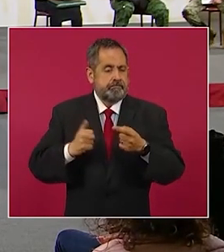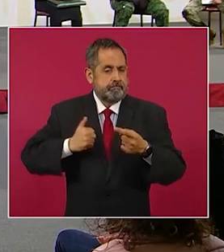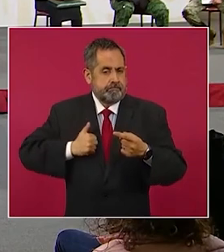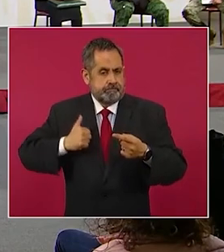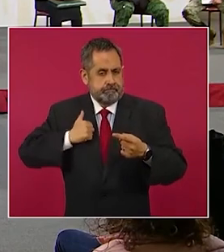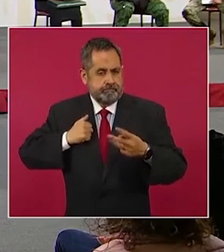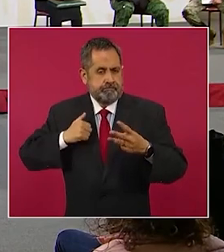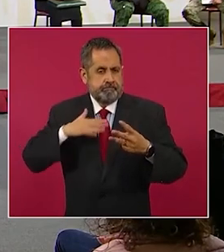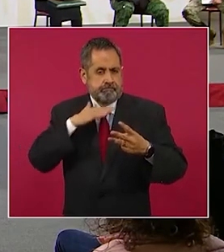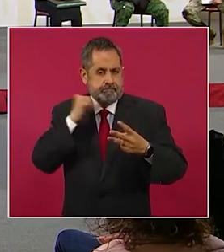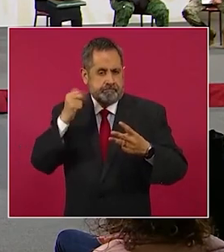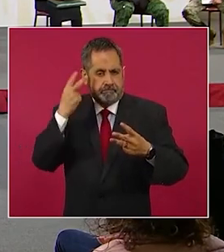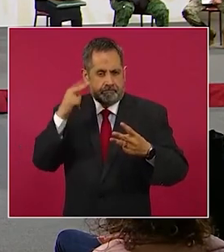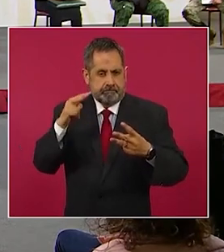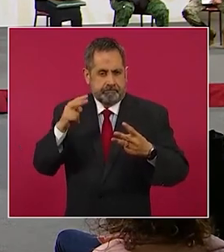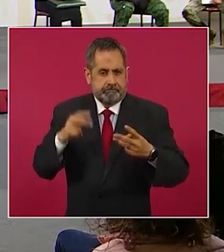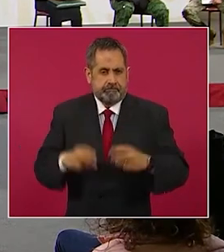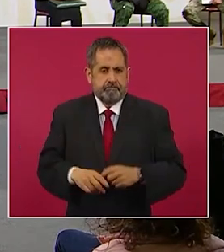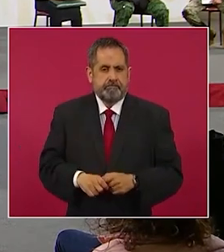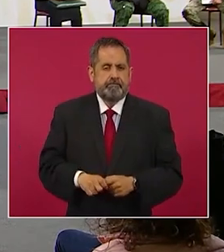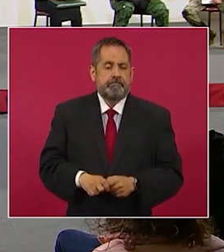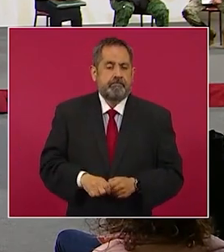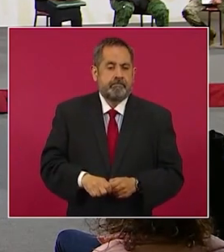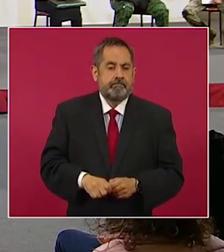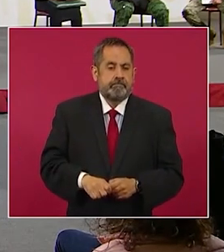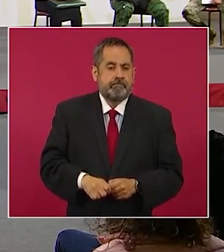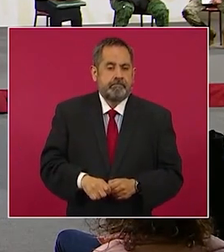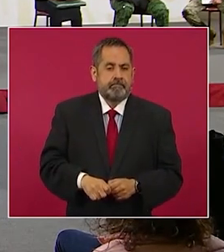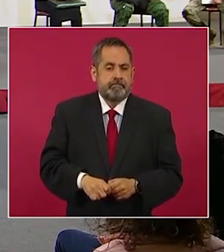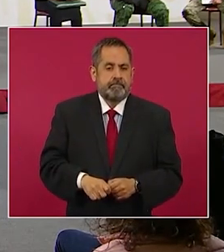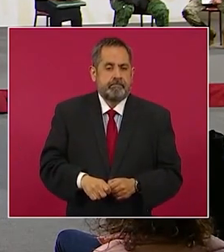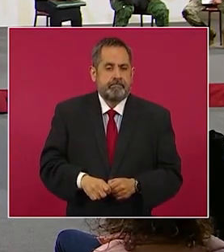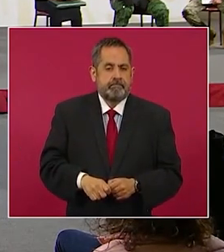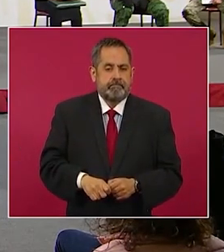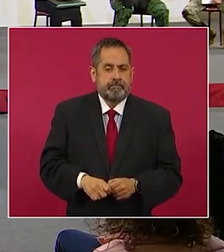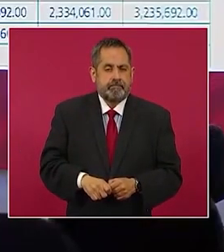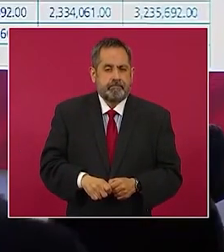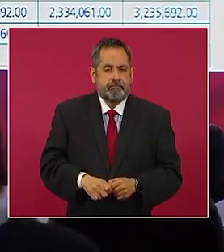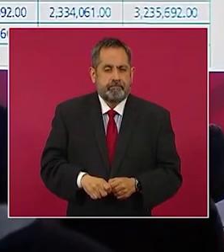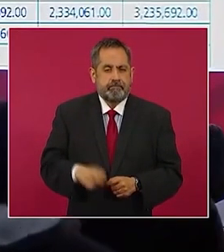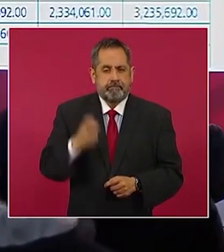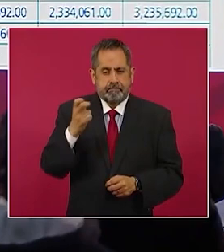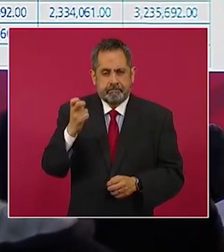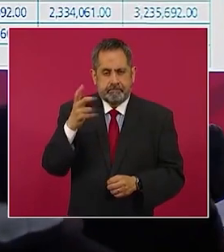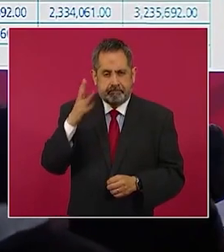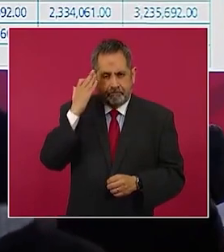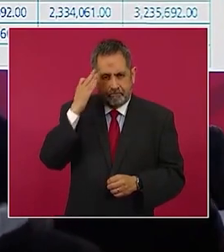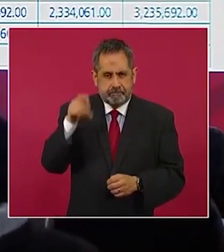Canadá, Alemania, México, así estaba,